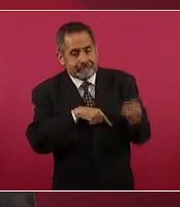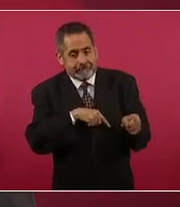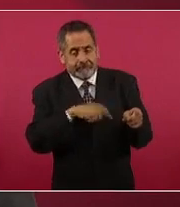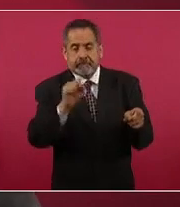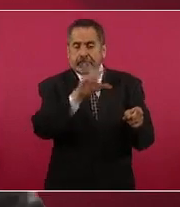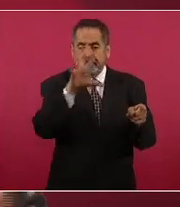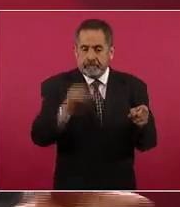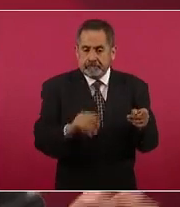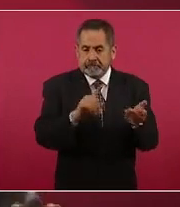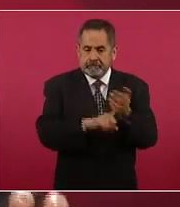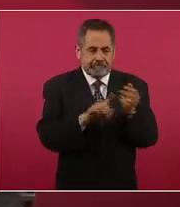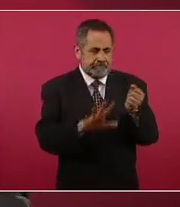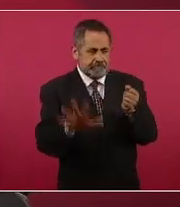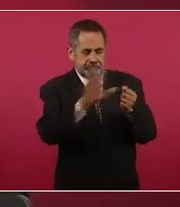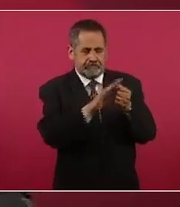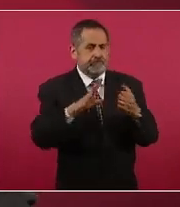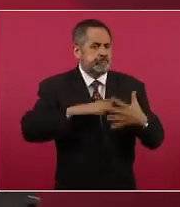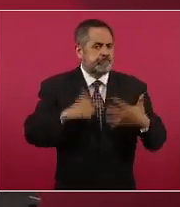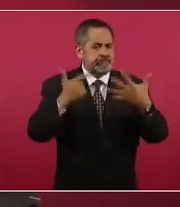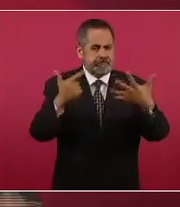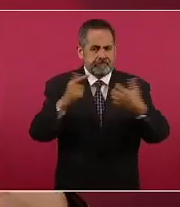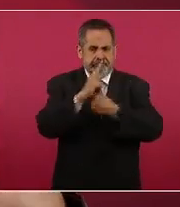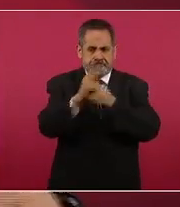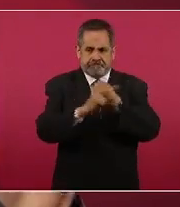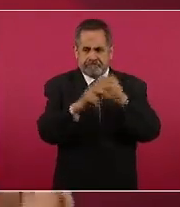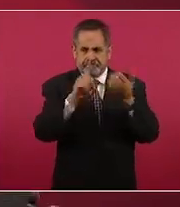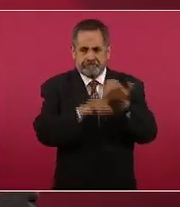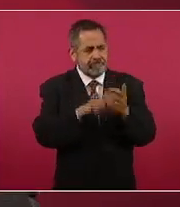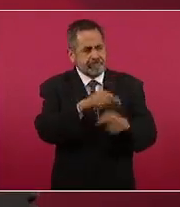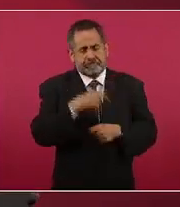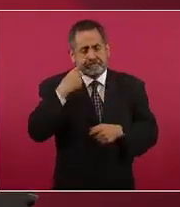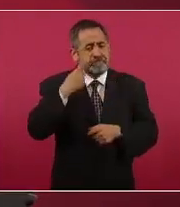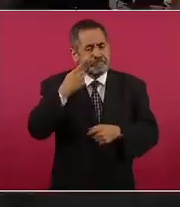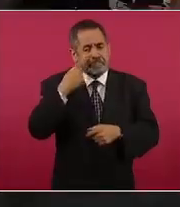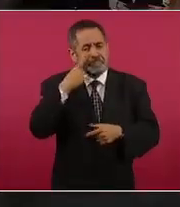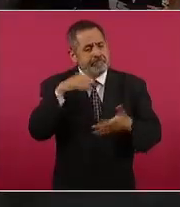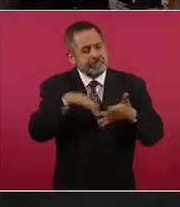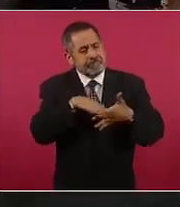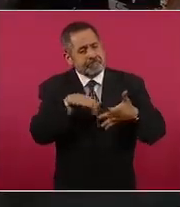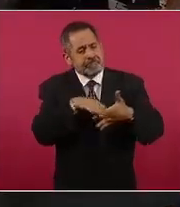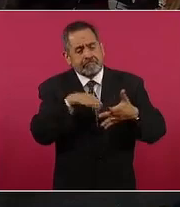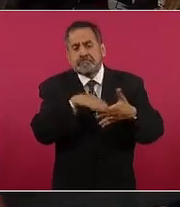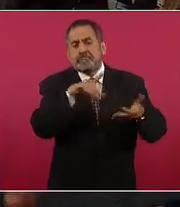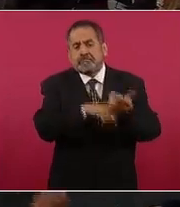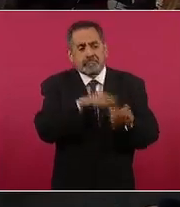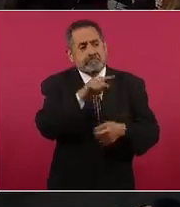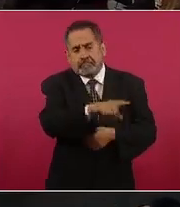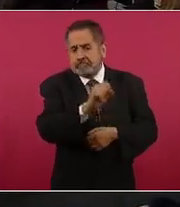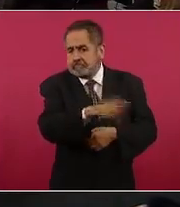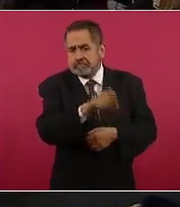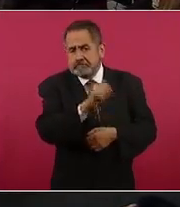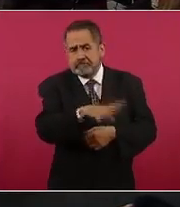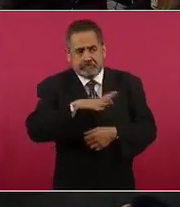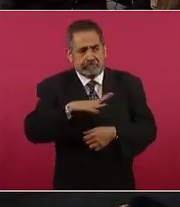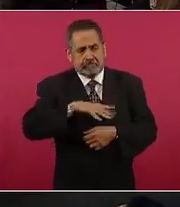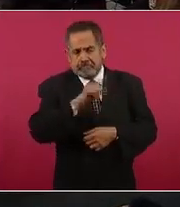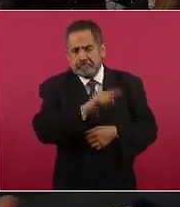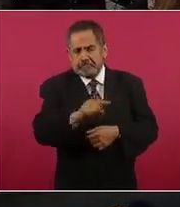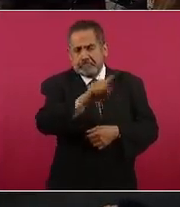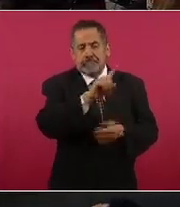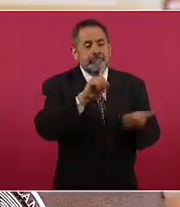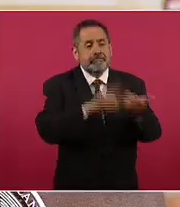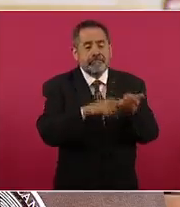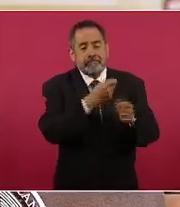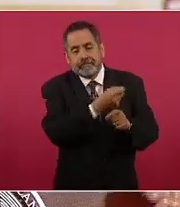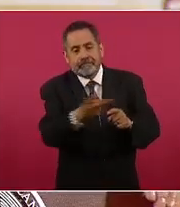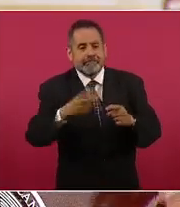hay siete naciones que tienen permanentemente la circulación de este virus en distintas especies de